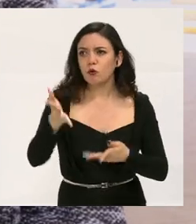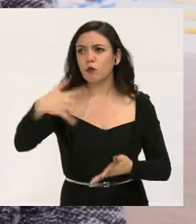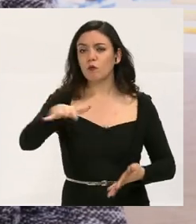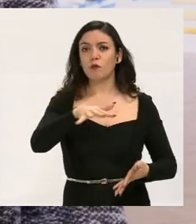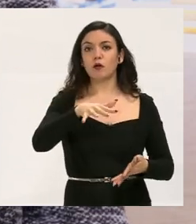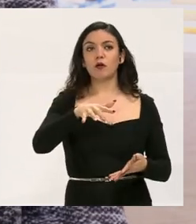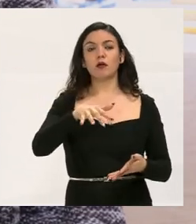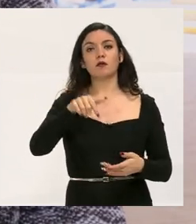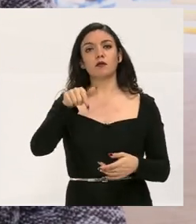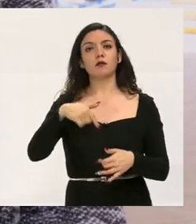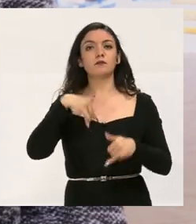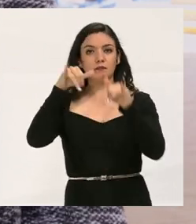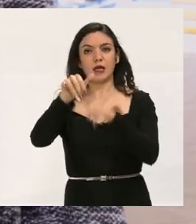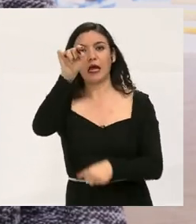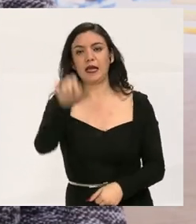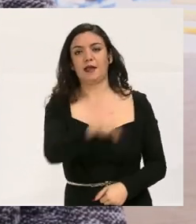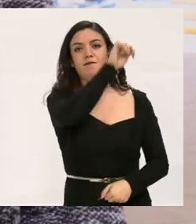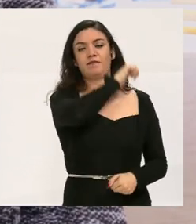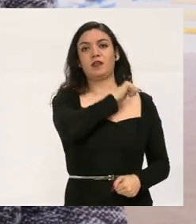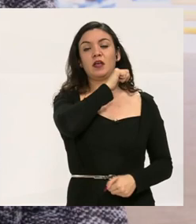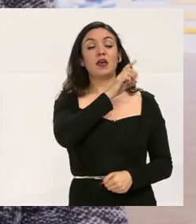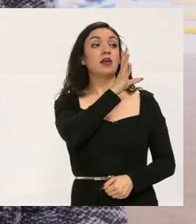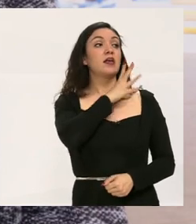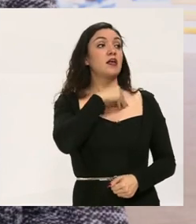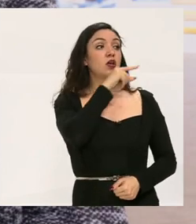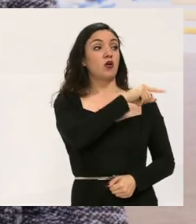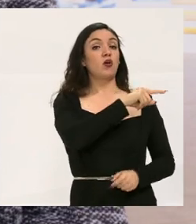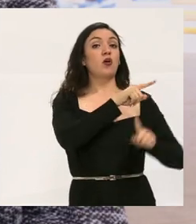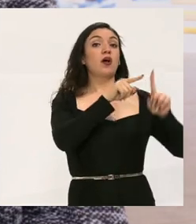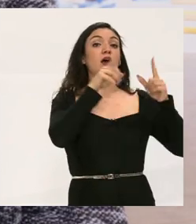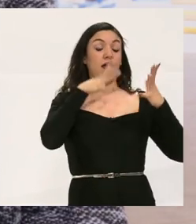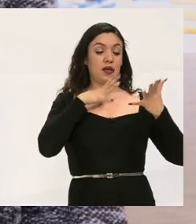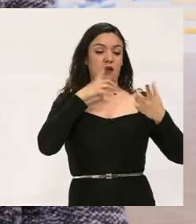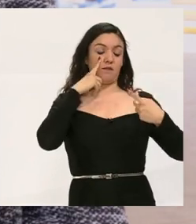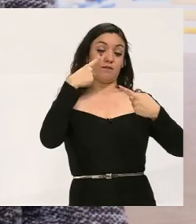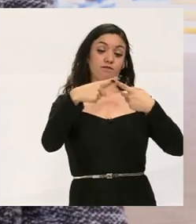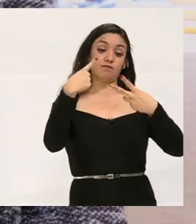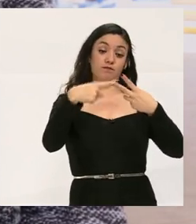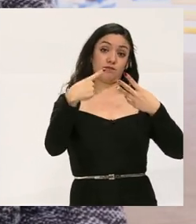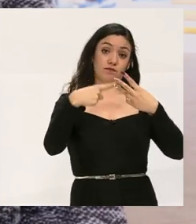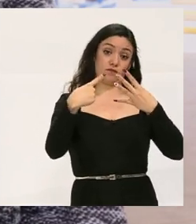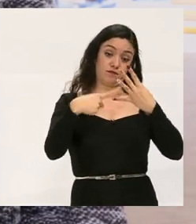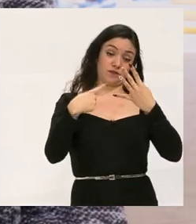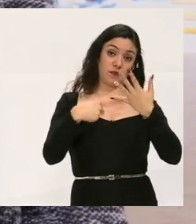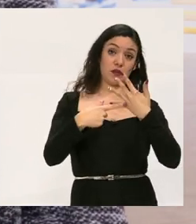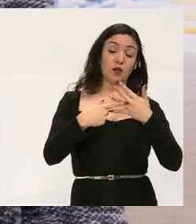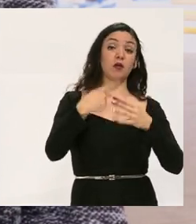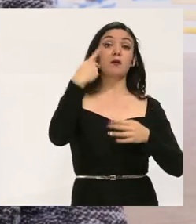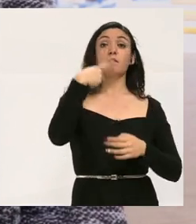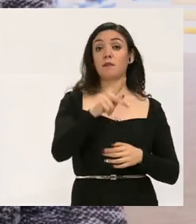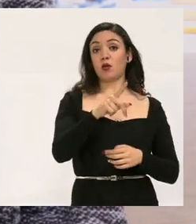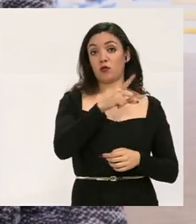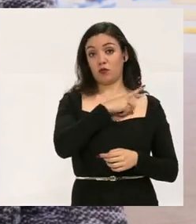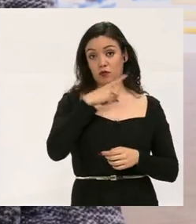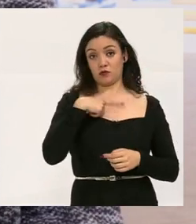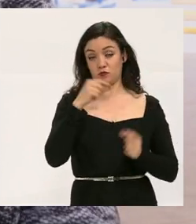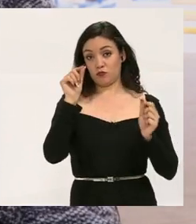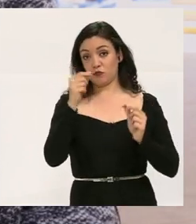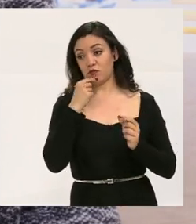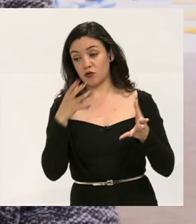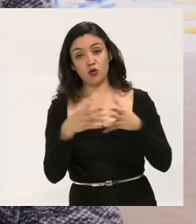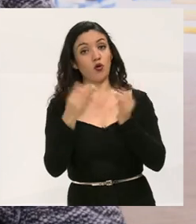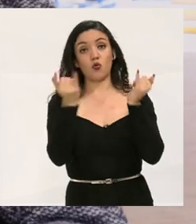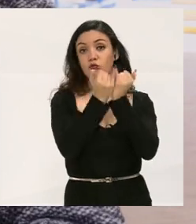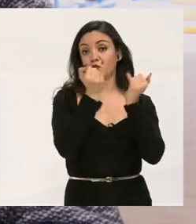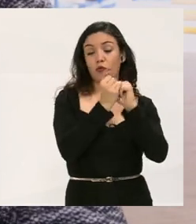busco. Digo, aquí nos quedamos. Le digo, hijo, hay esta situación, ¿te gusta esto? Nada más que, pues, son